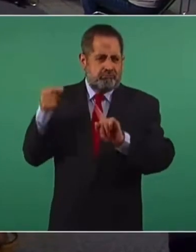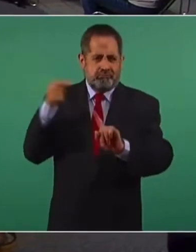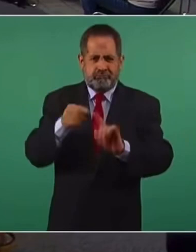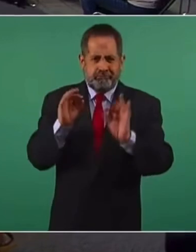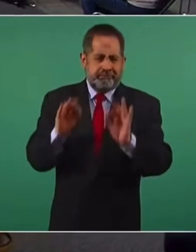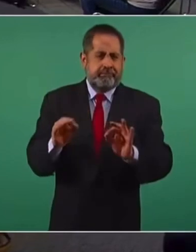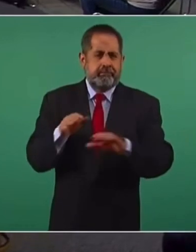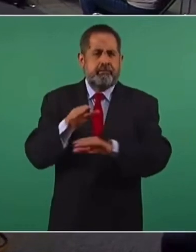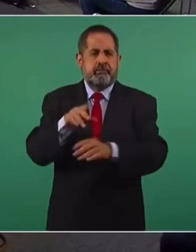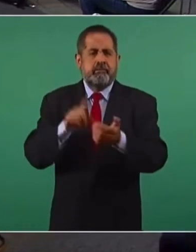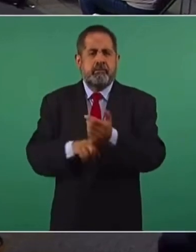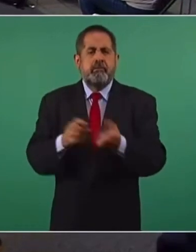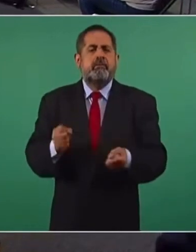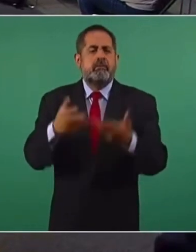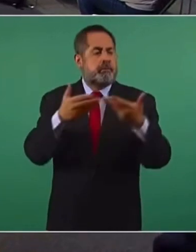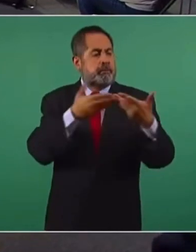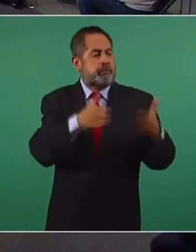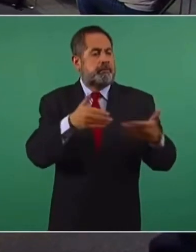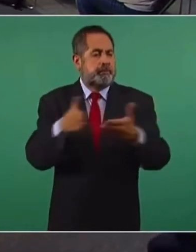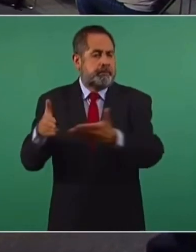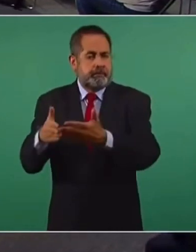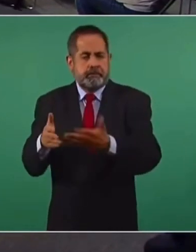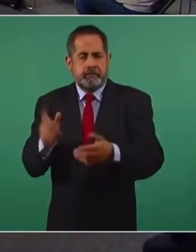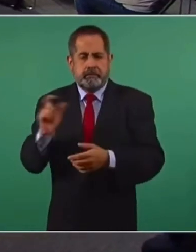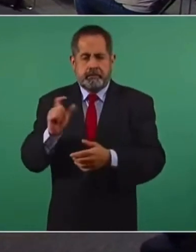sobre la apertura.